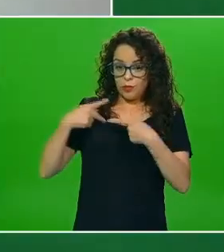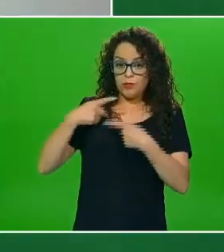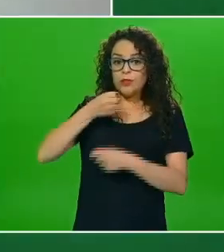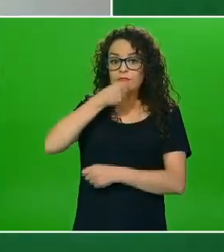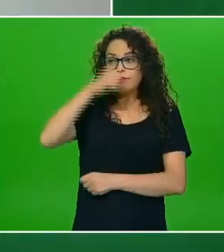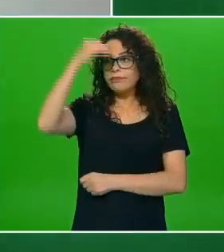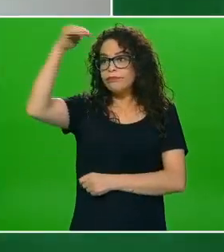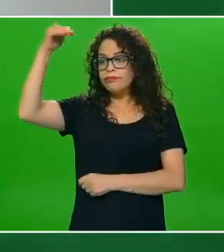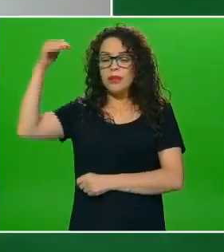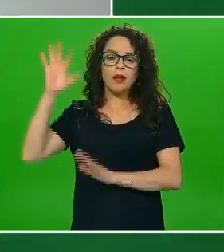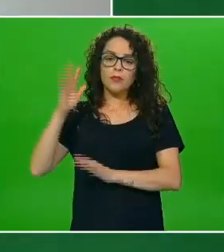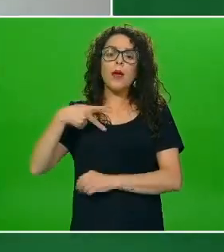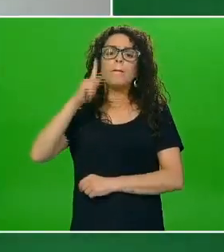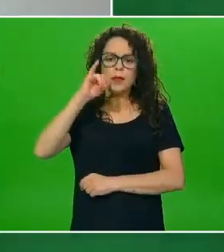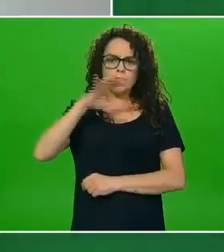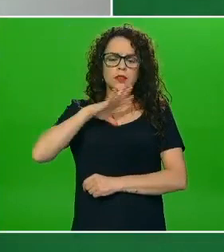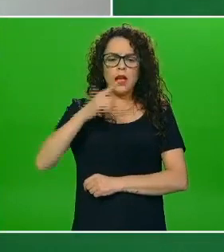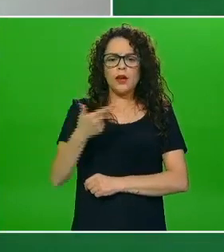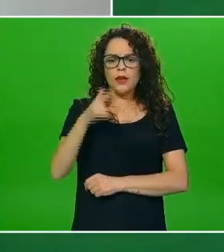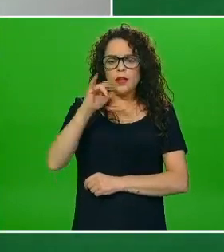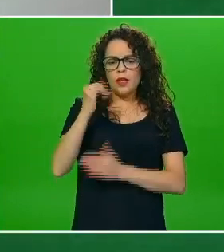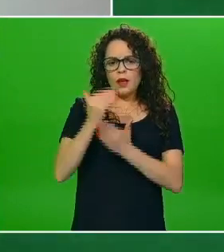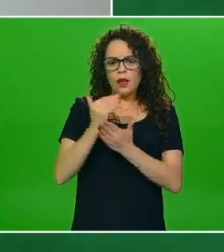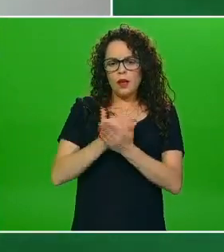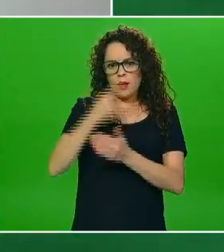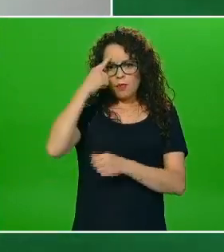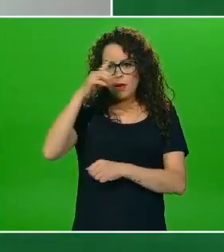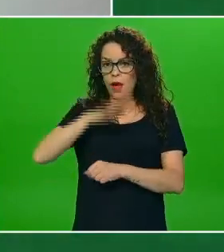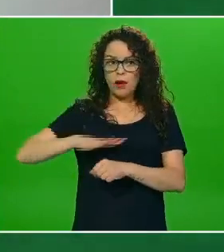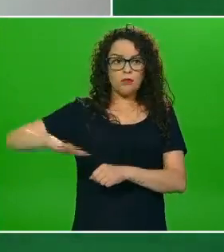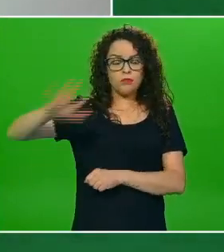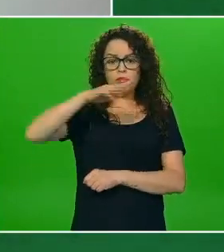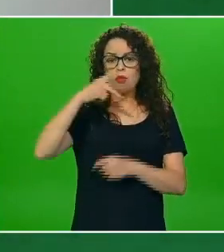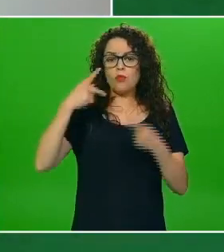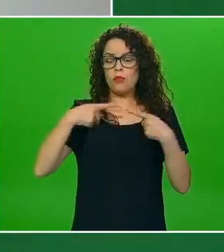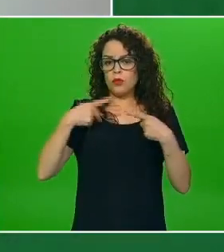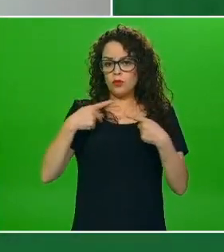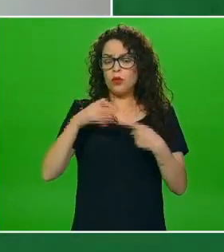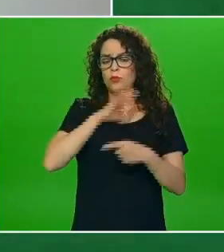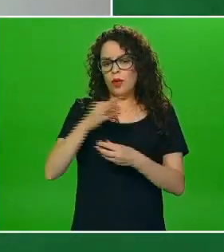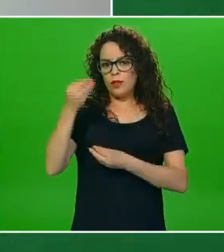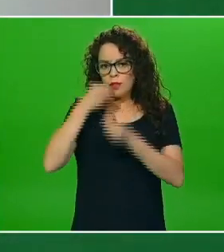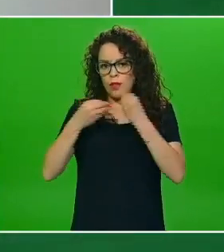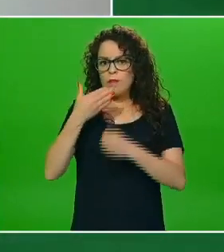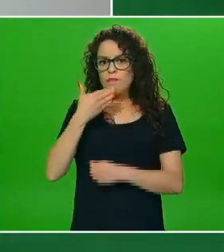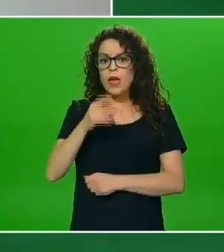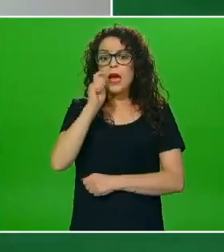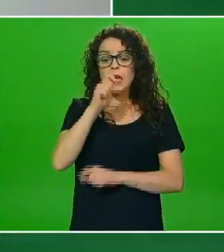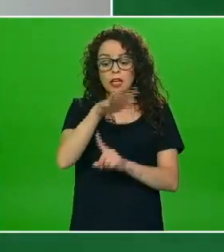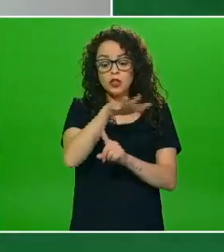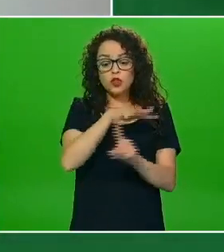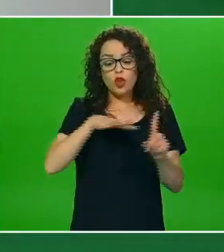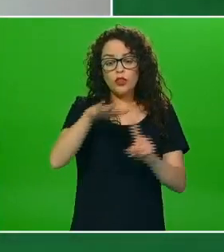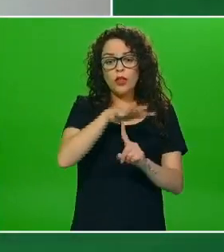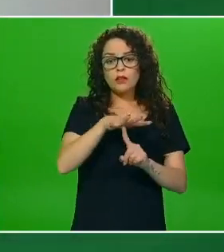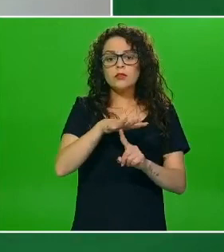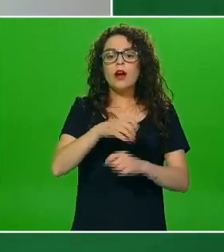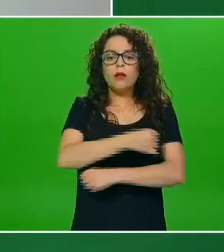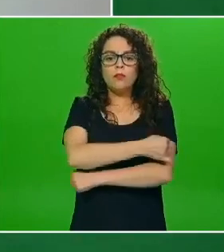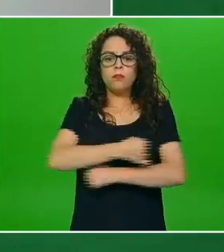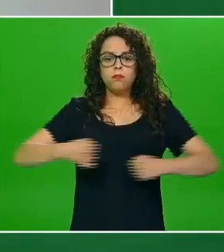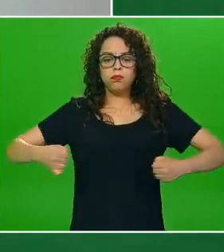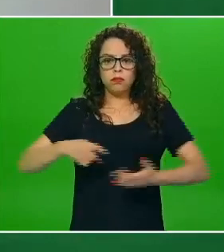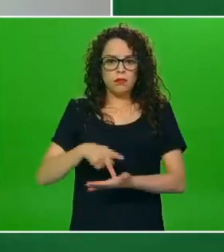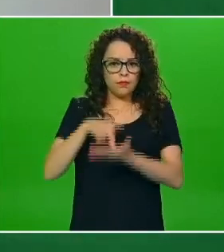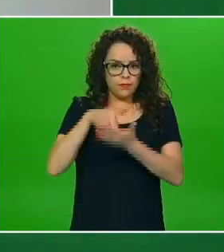guías alimentarias para la población mexicana en contexto de obesidad son publicadas por la Academia